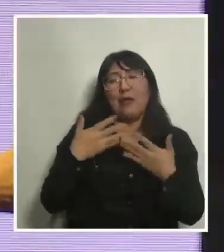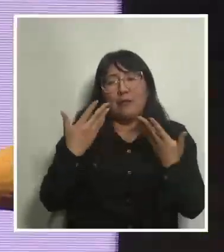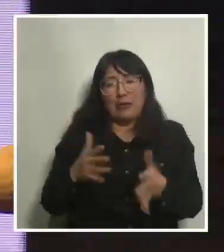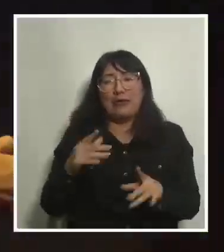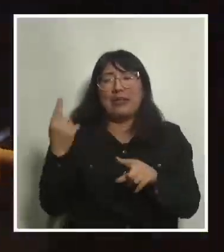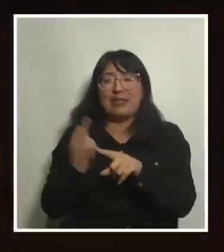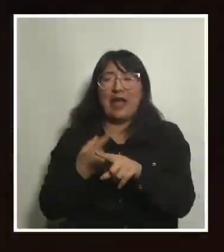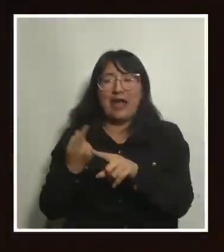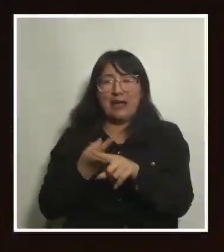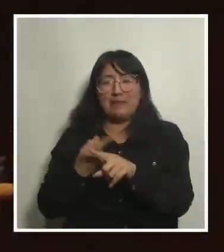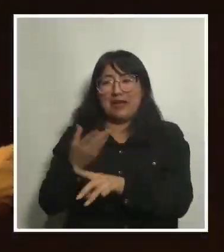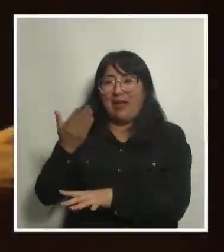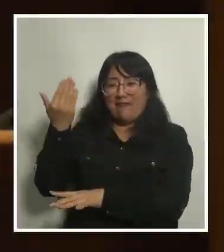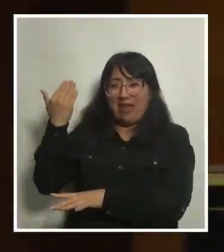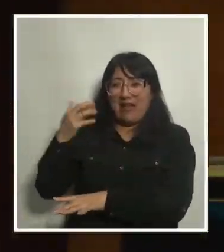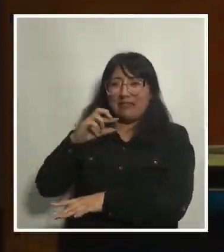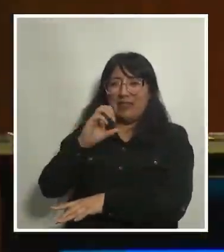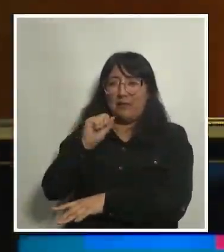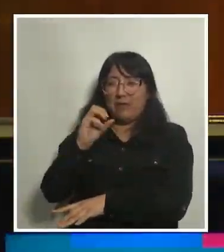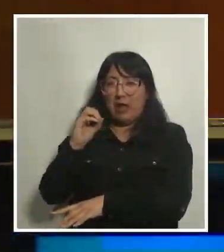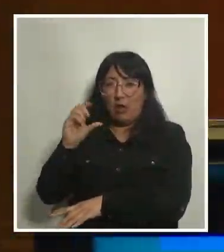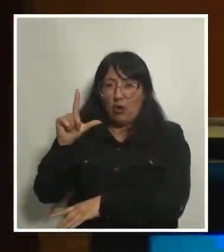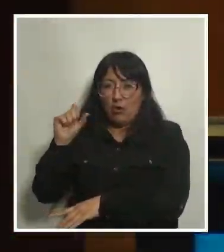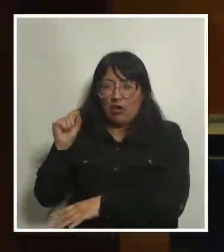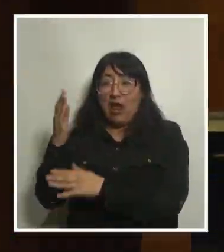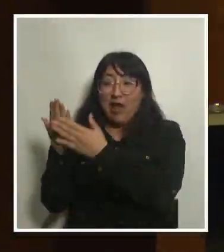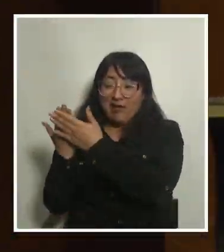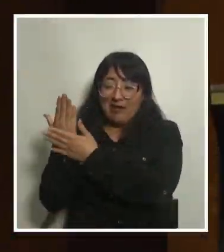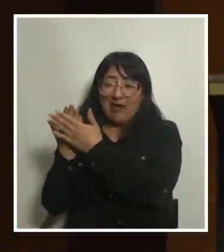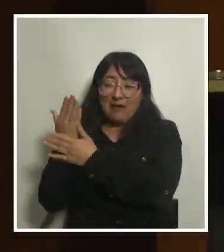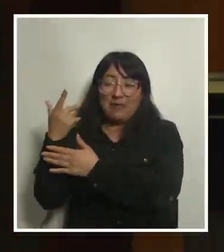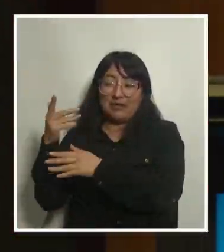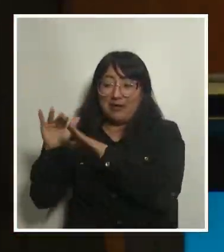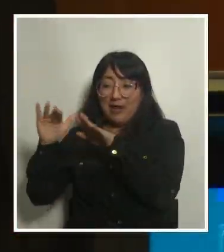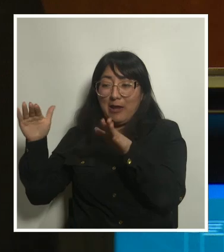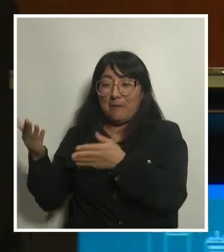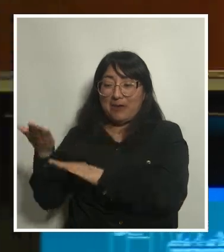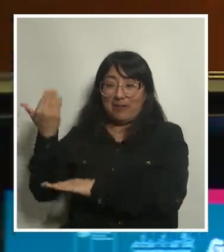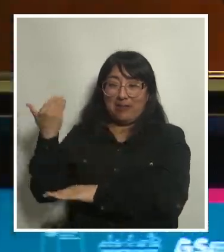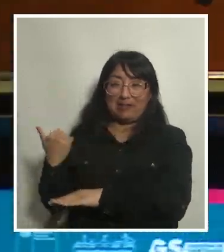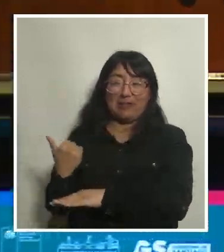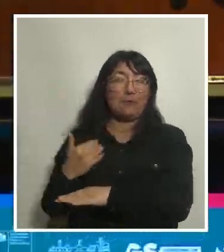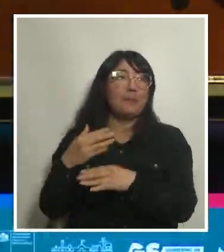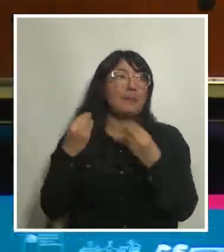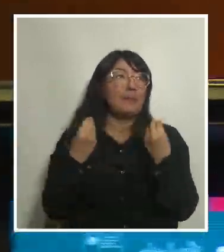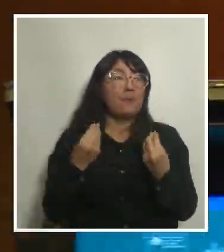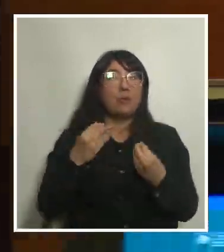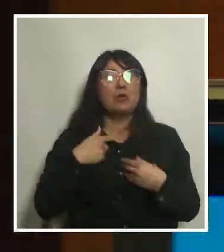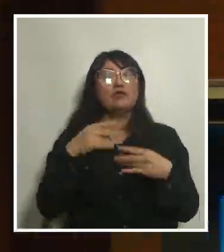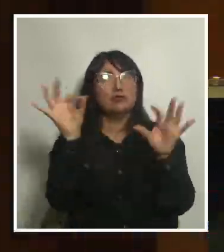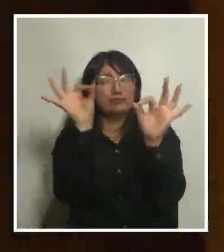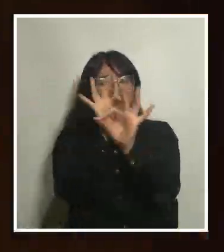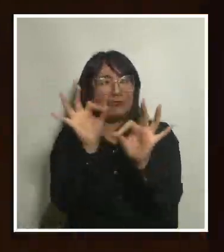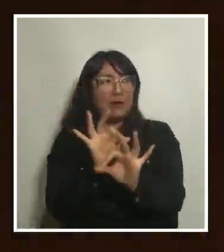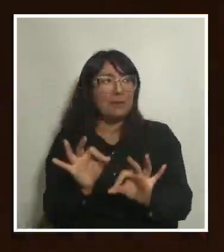Paula Girón esta mañana en el panel anterior. Bueno, yo explicar que